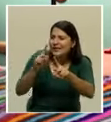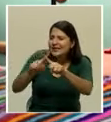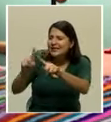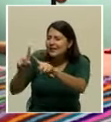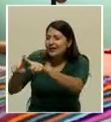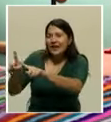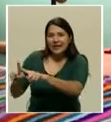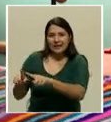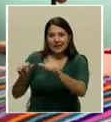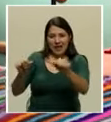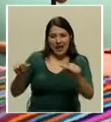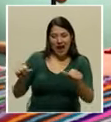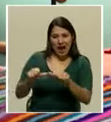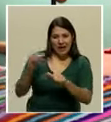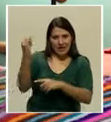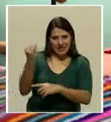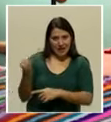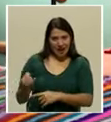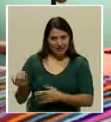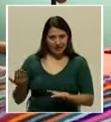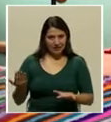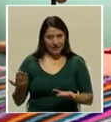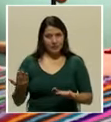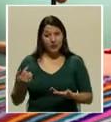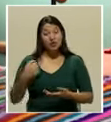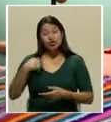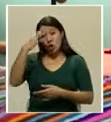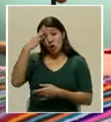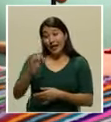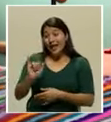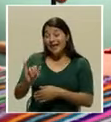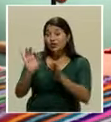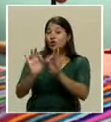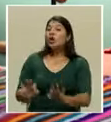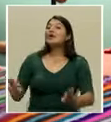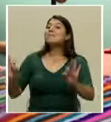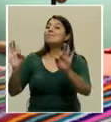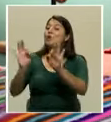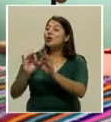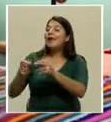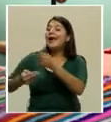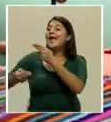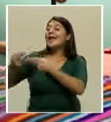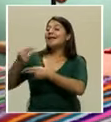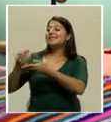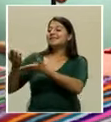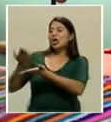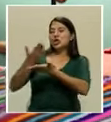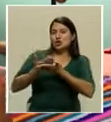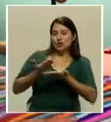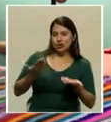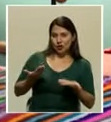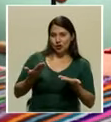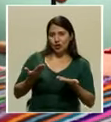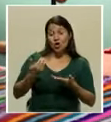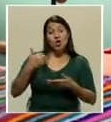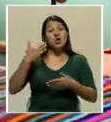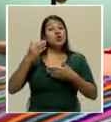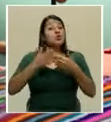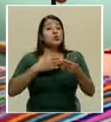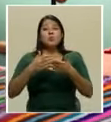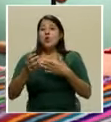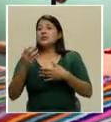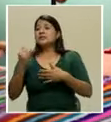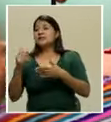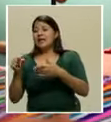siendo un niño, ¿verdad? Yo pienso que ahí está el valor del legado de don Arnoldo, no tanto si después X o Y personas